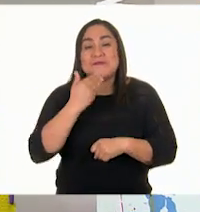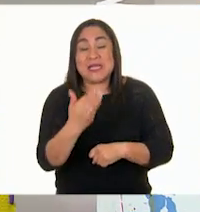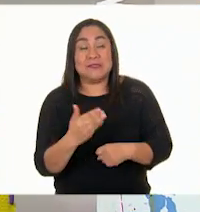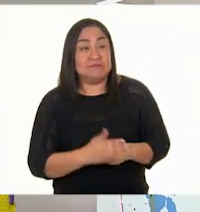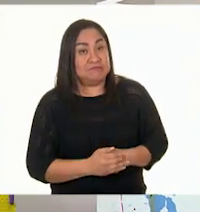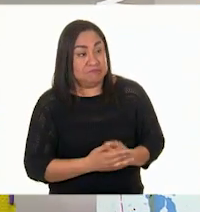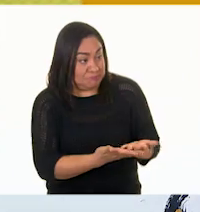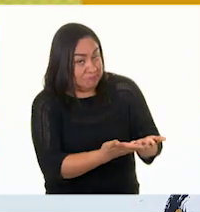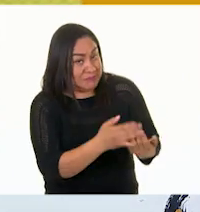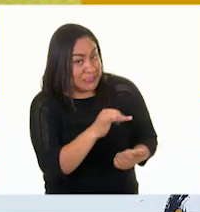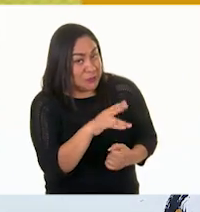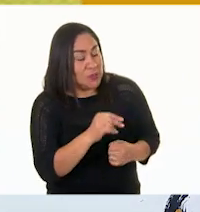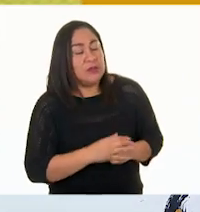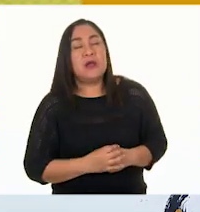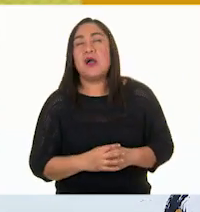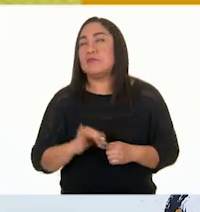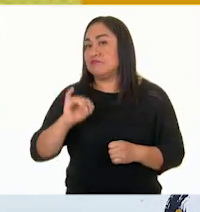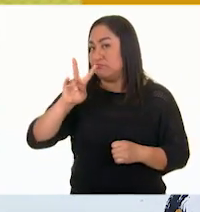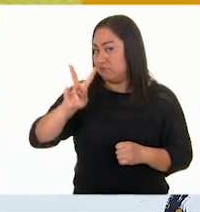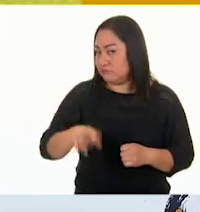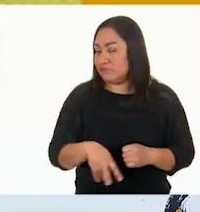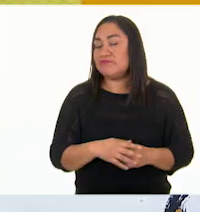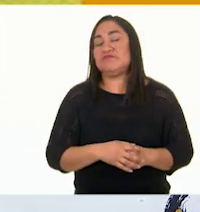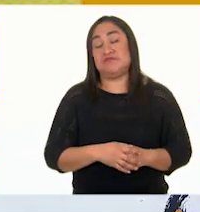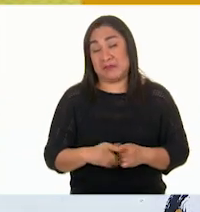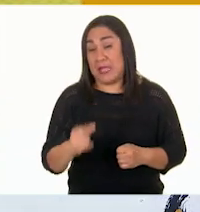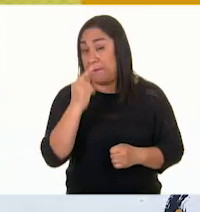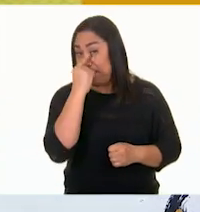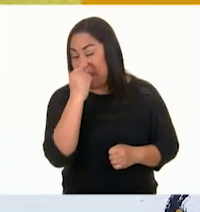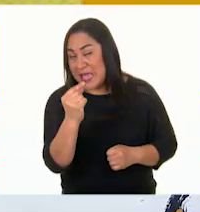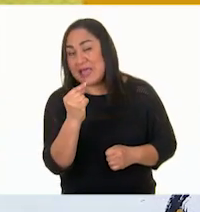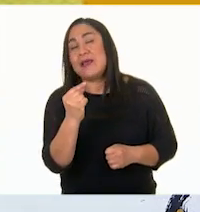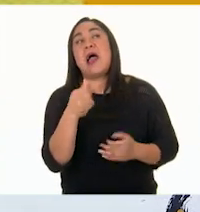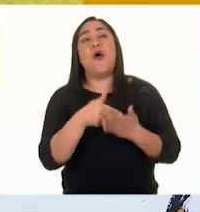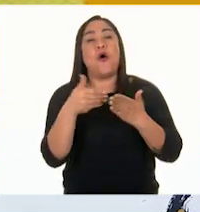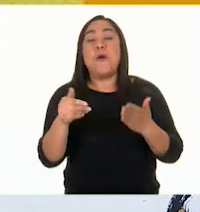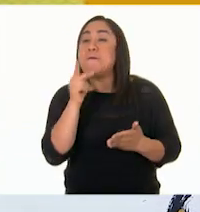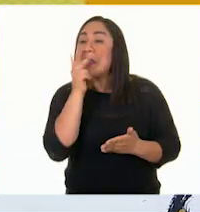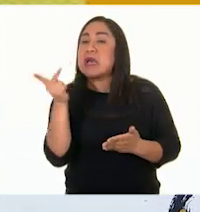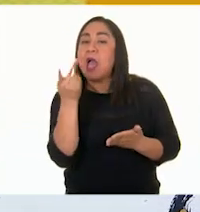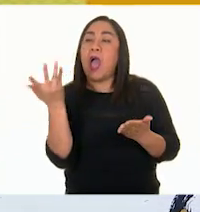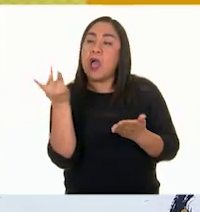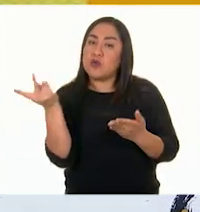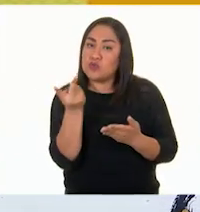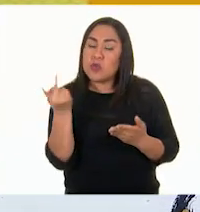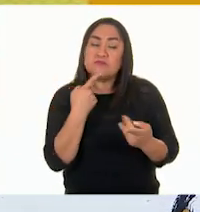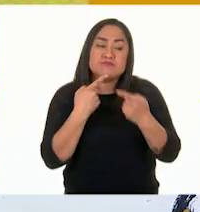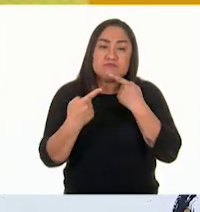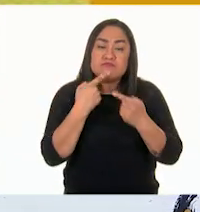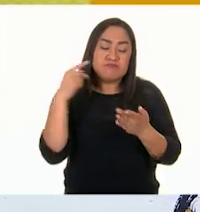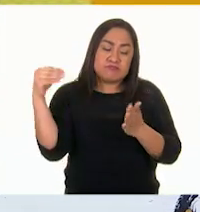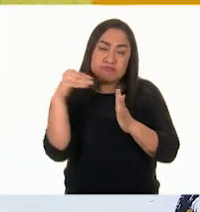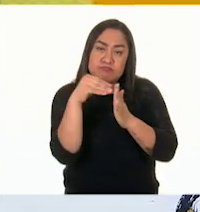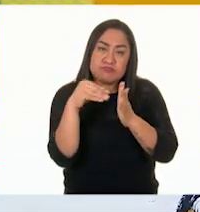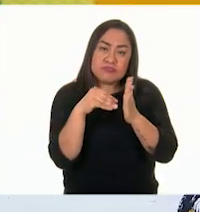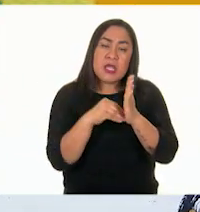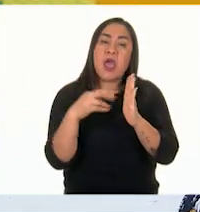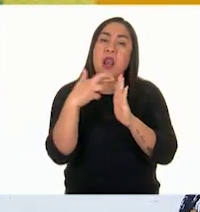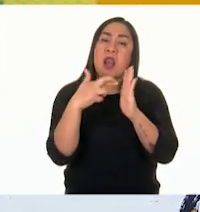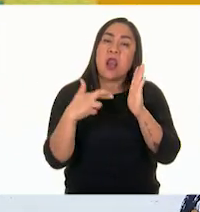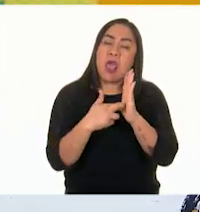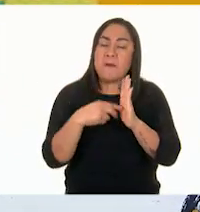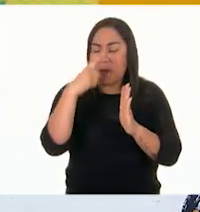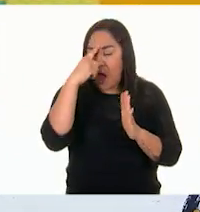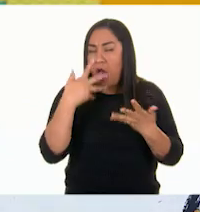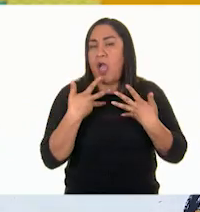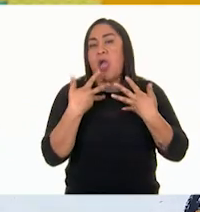Ay, sí, mejor que esta vez Pinocho y su papá escriban las reglas juntos y así Pinocho podría entenderlas